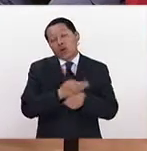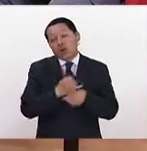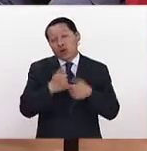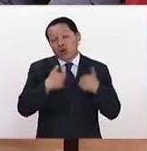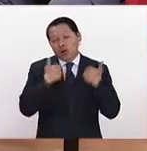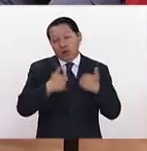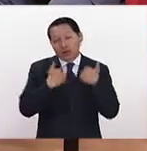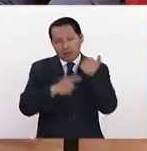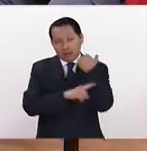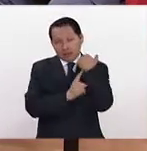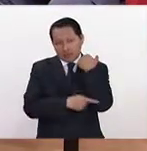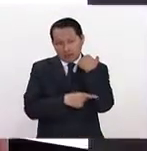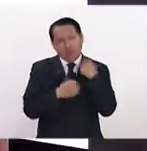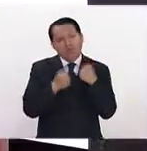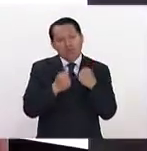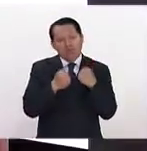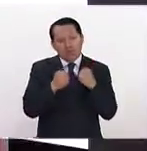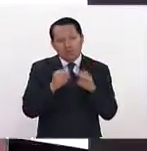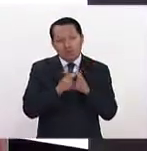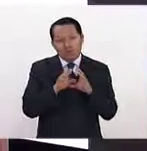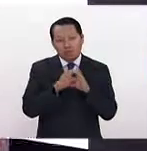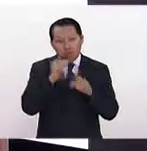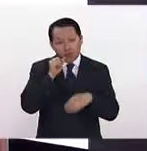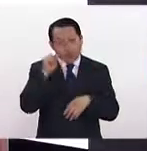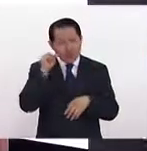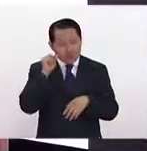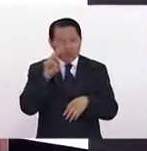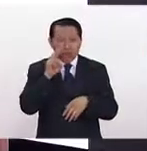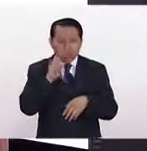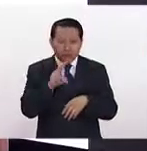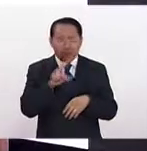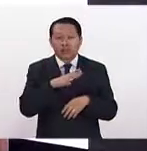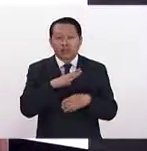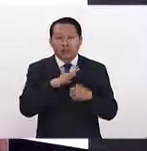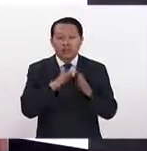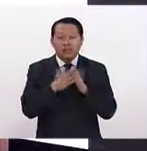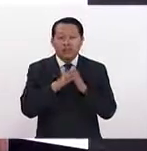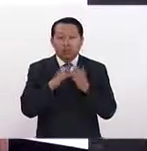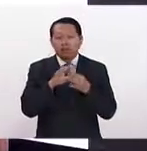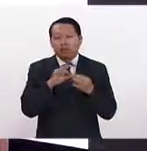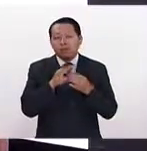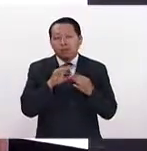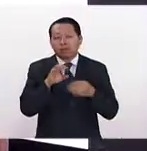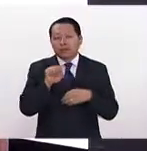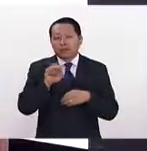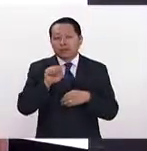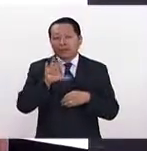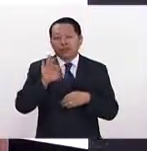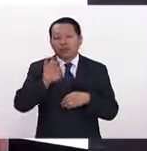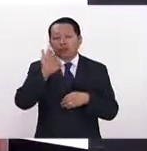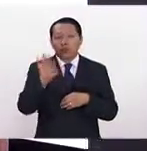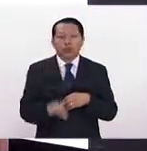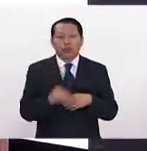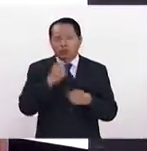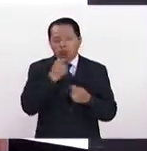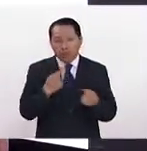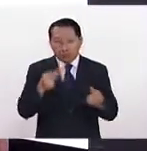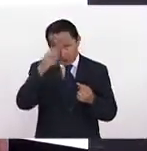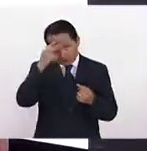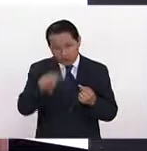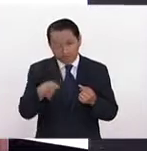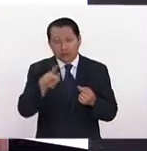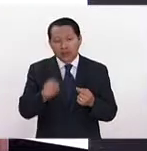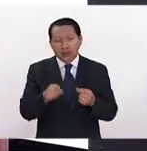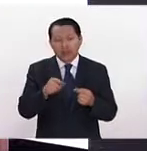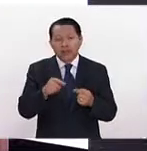muy fuerte, que además ayer veíamos en lo del libro 65% de los niños en México, somos a